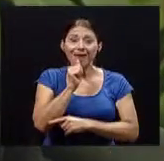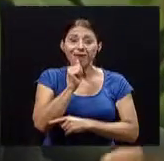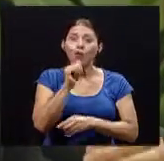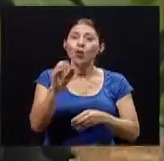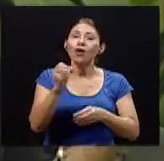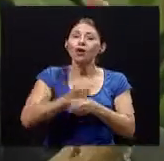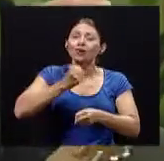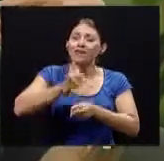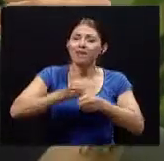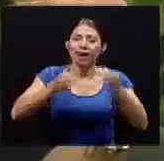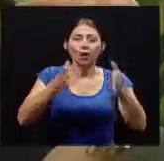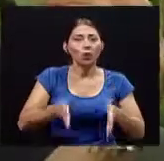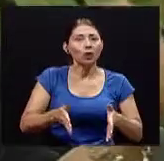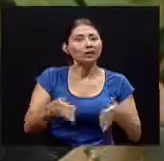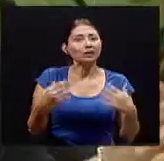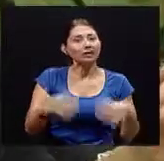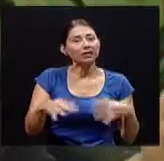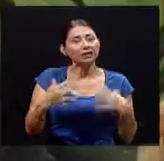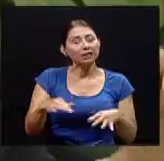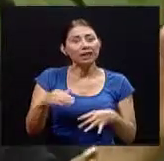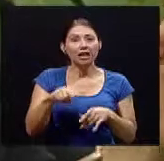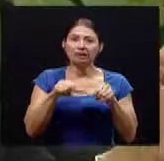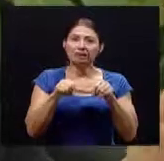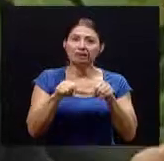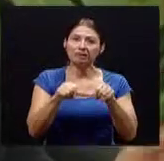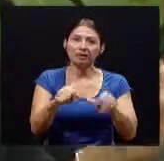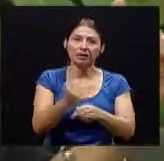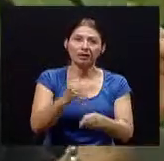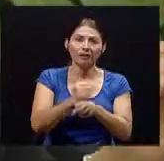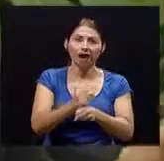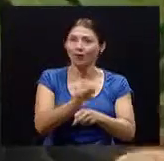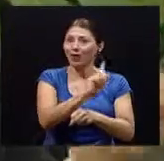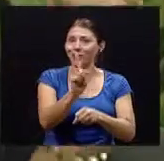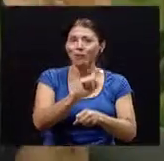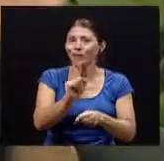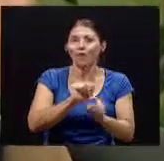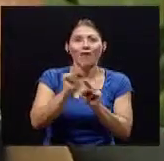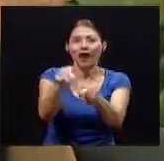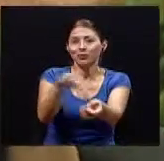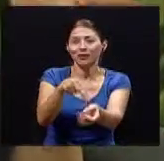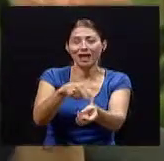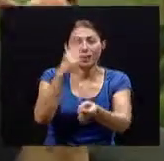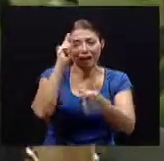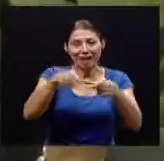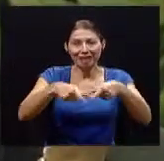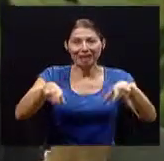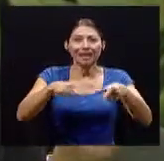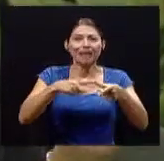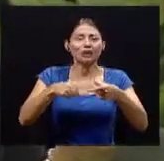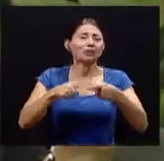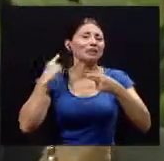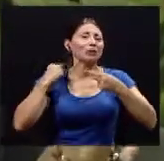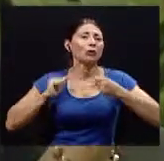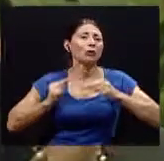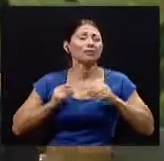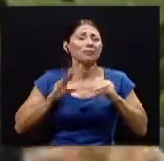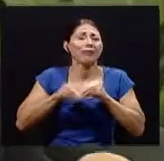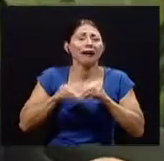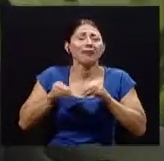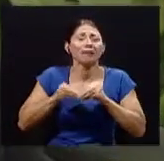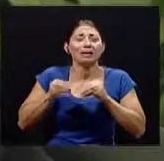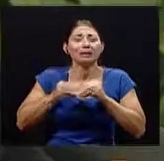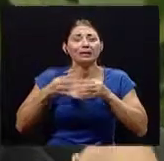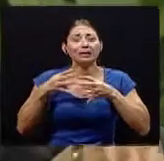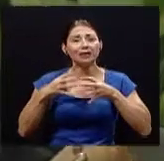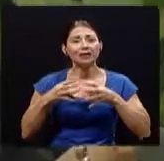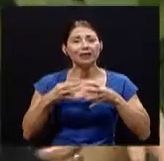y entonces el cambio en las alturas de las sillas de los escritorios de los monitores de las computadoras hace